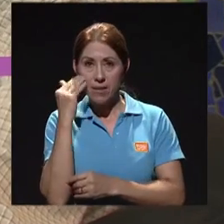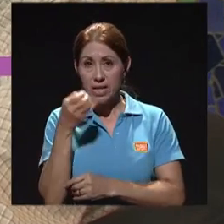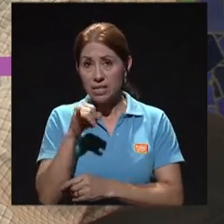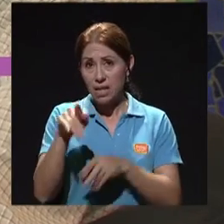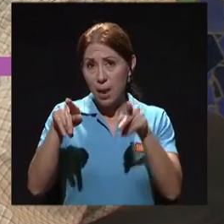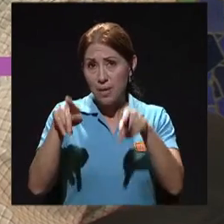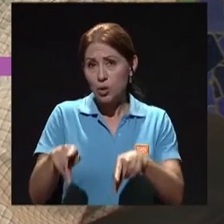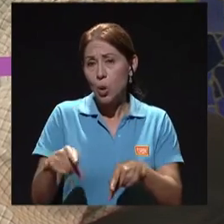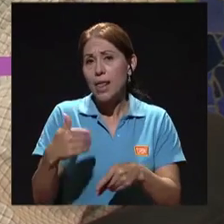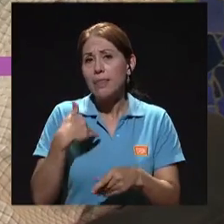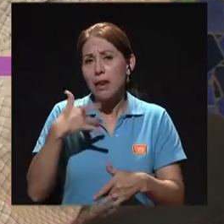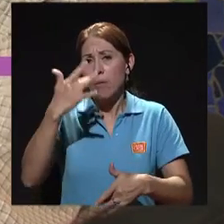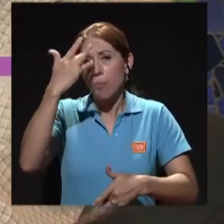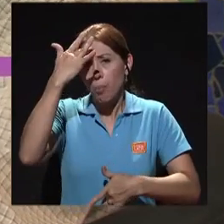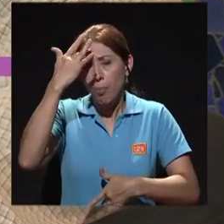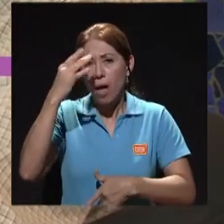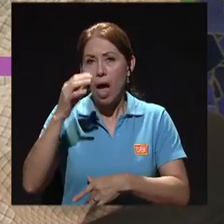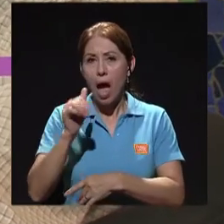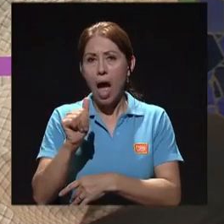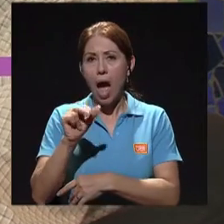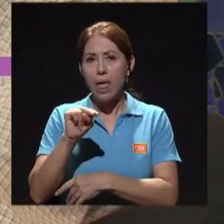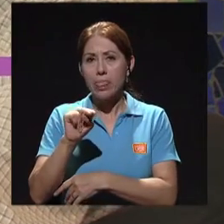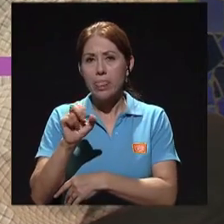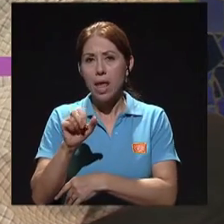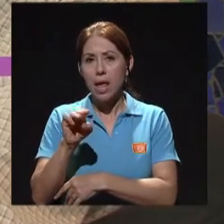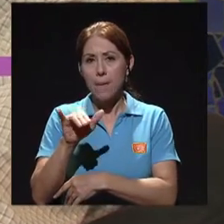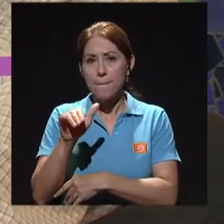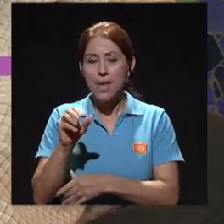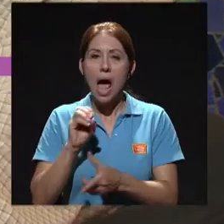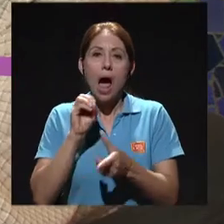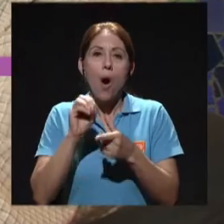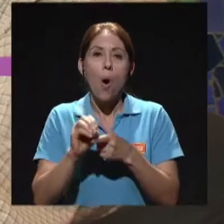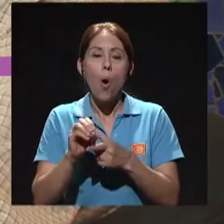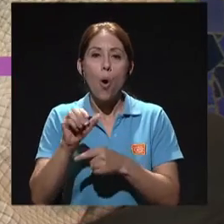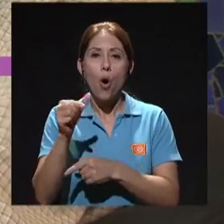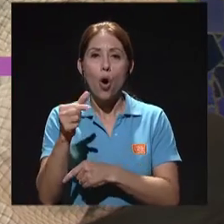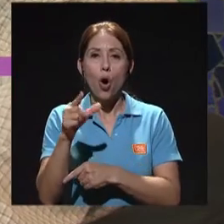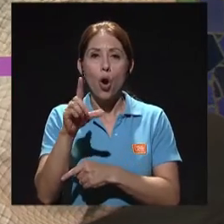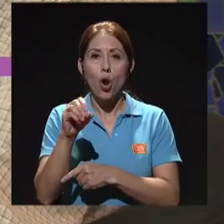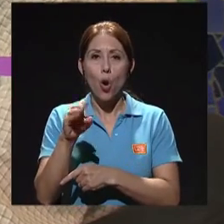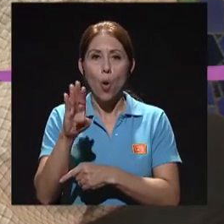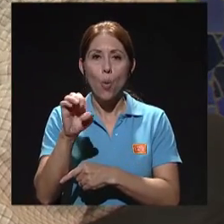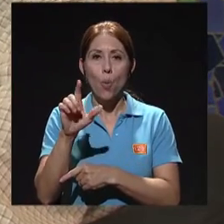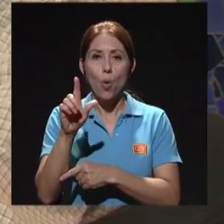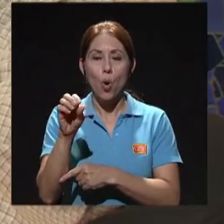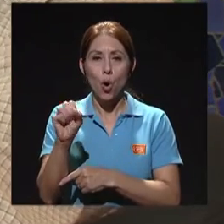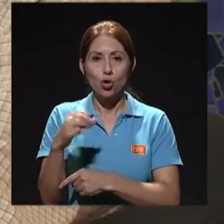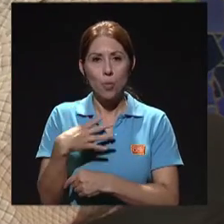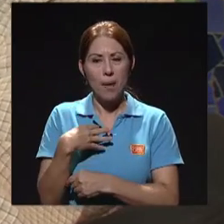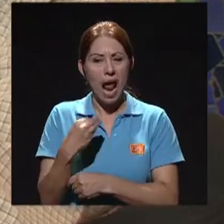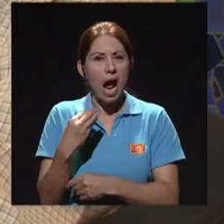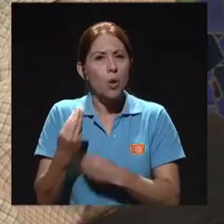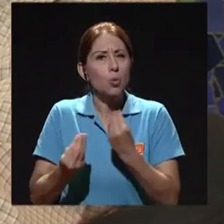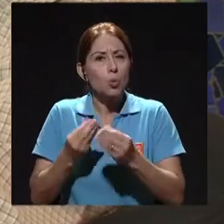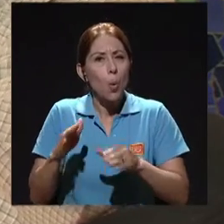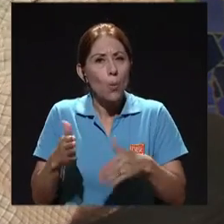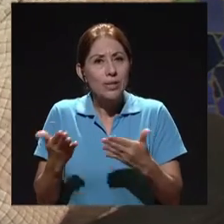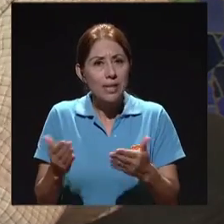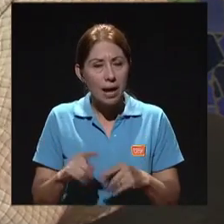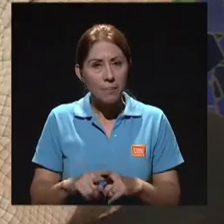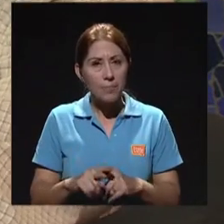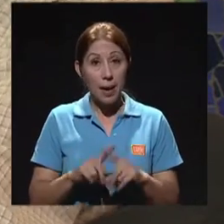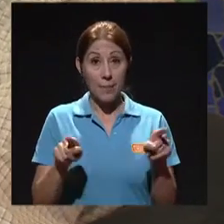tiene anemia, cómo están sus glóbulos blancos, por ejemplo. Pero también hay que incluir,